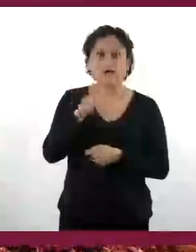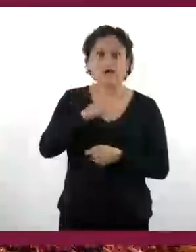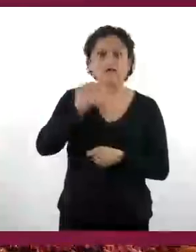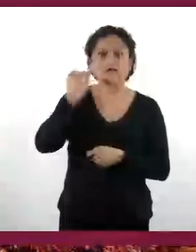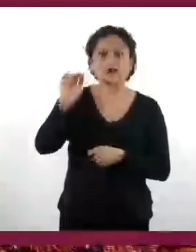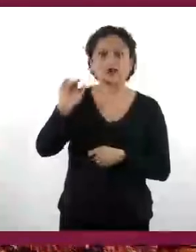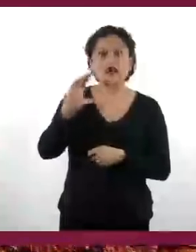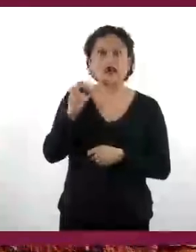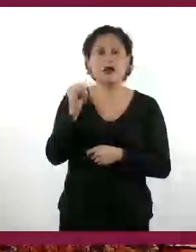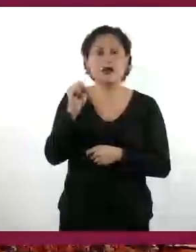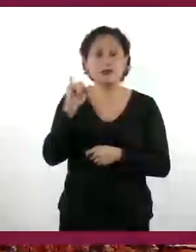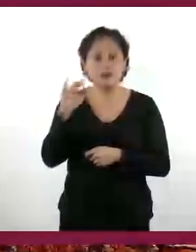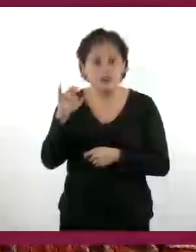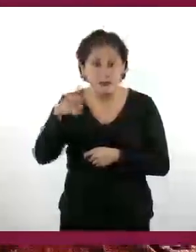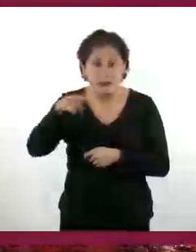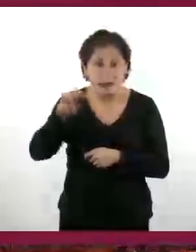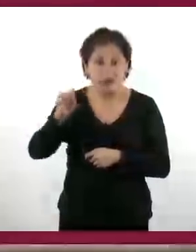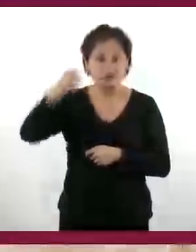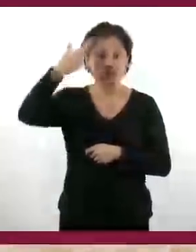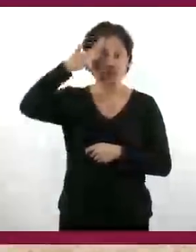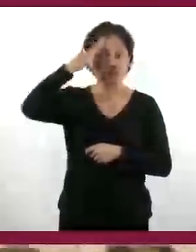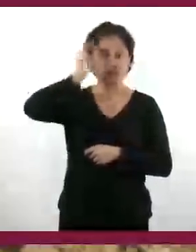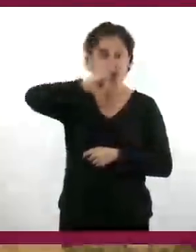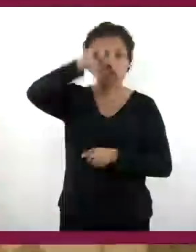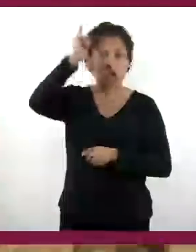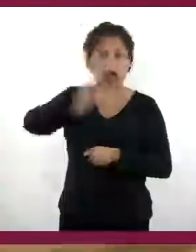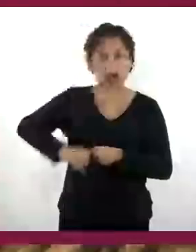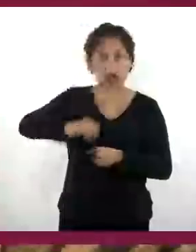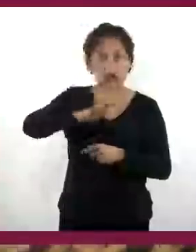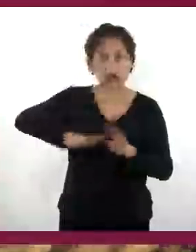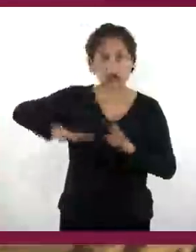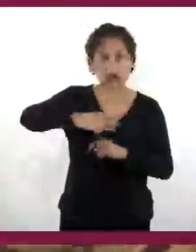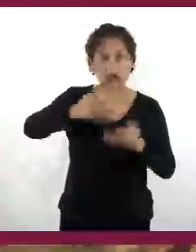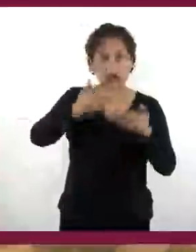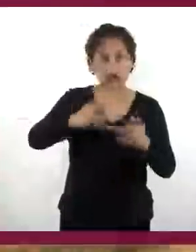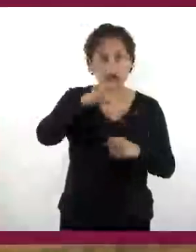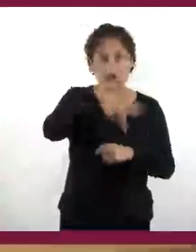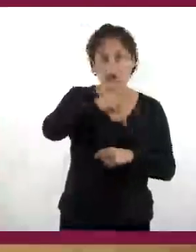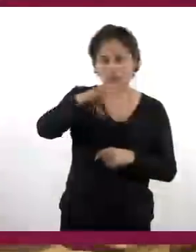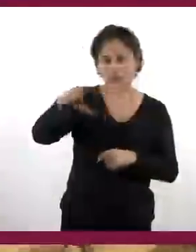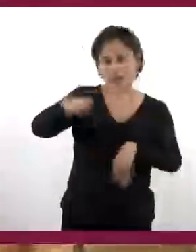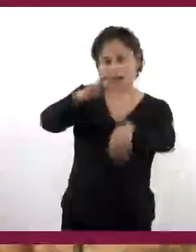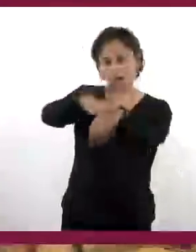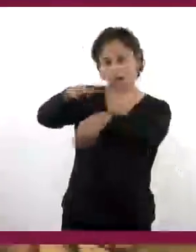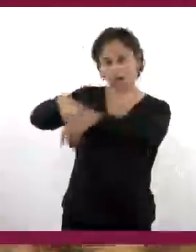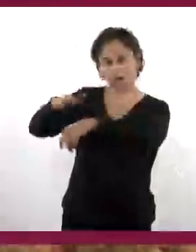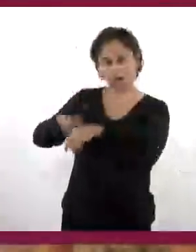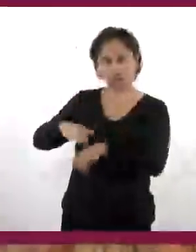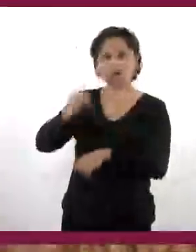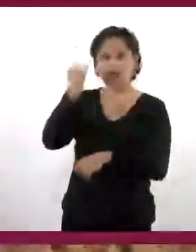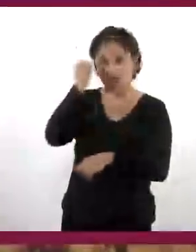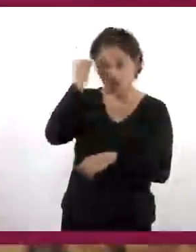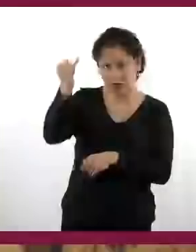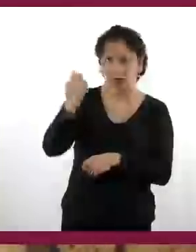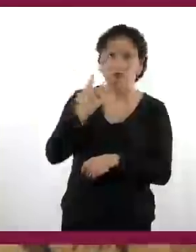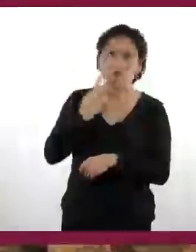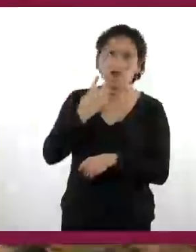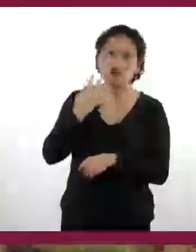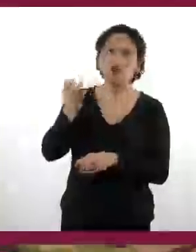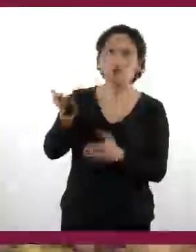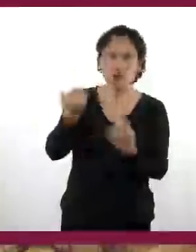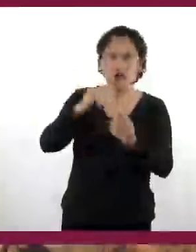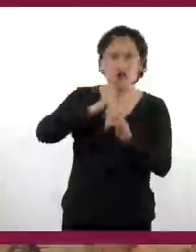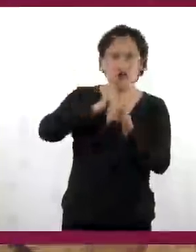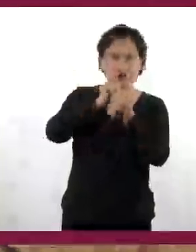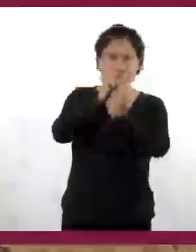los caciques o señores que seguían gobernando. Se buscó que estos líderes políticos fueran los primeros convertidos a la nueva